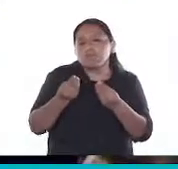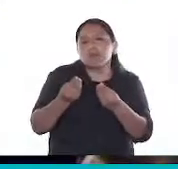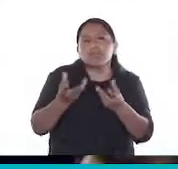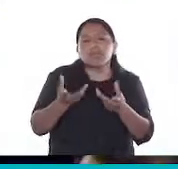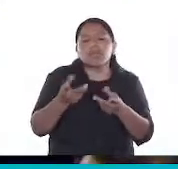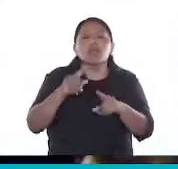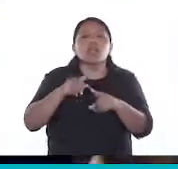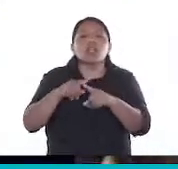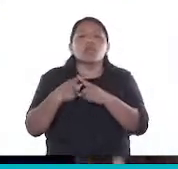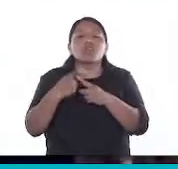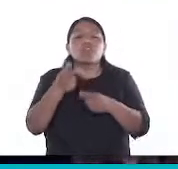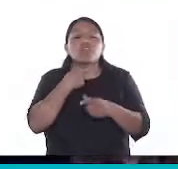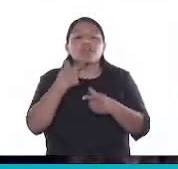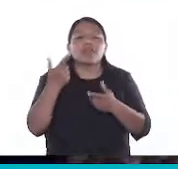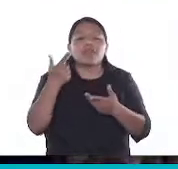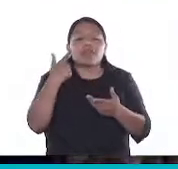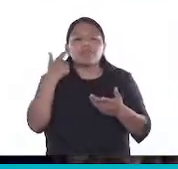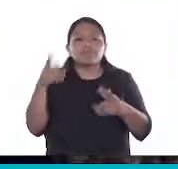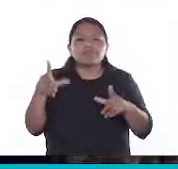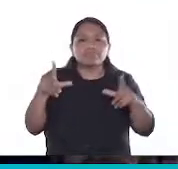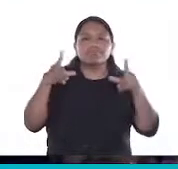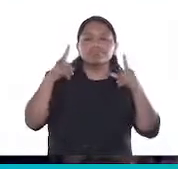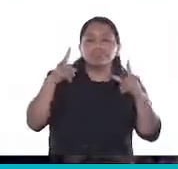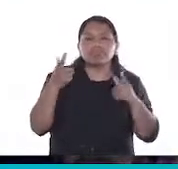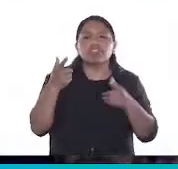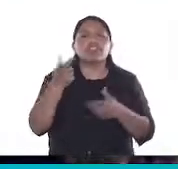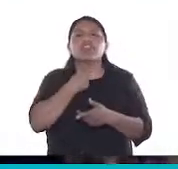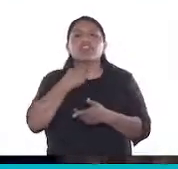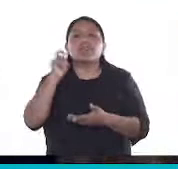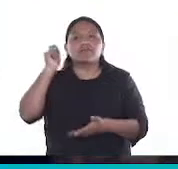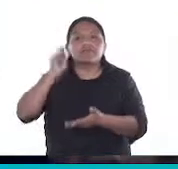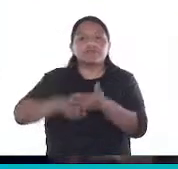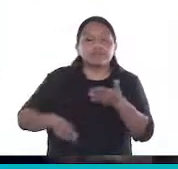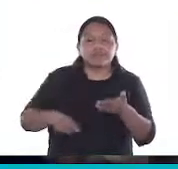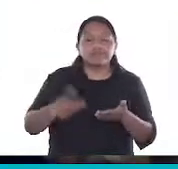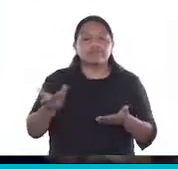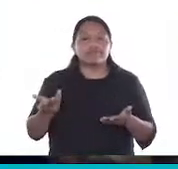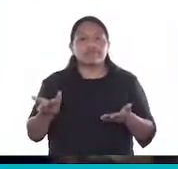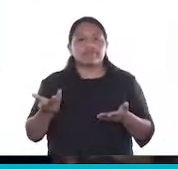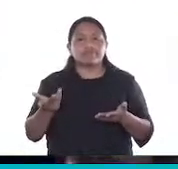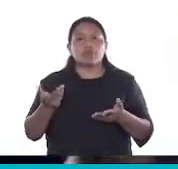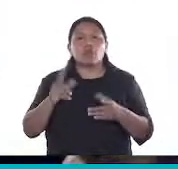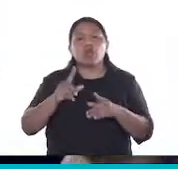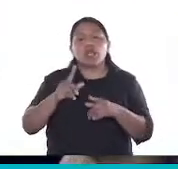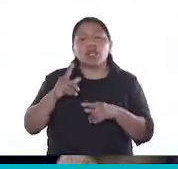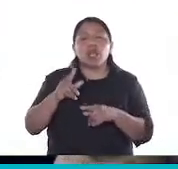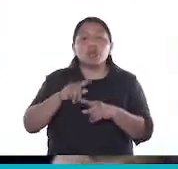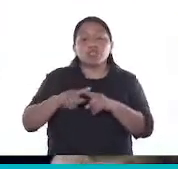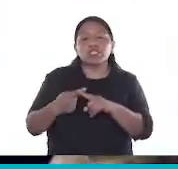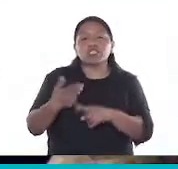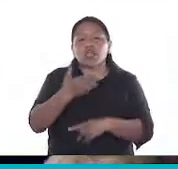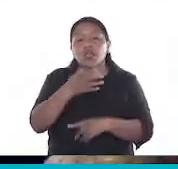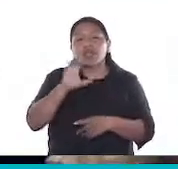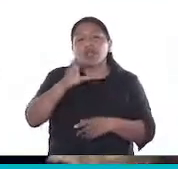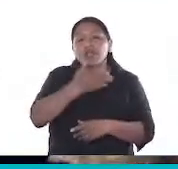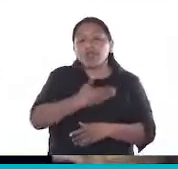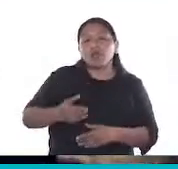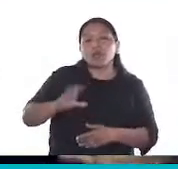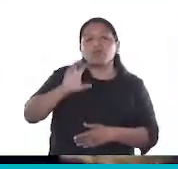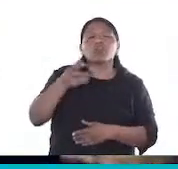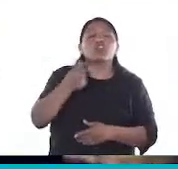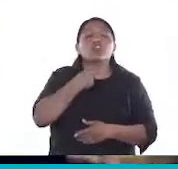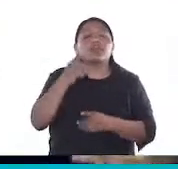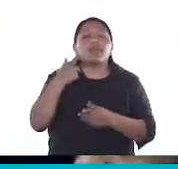quiere dar la cara. Porque la política no quiere poner la firma. Porque la política del gobierno provincial no quiere decir lo que